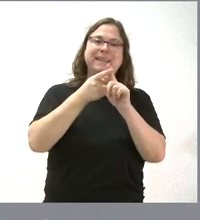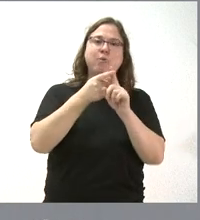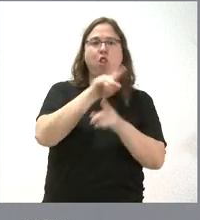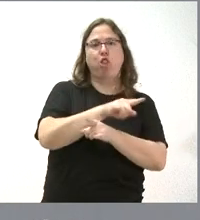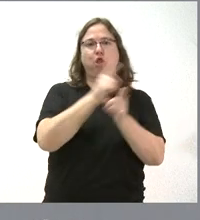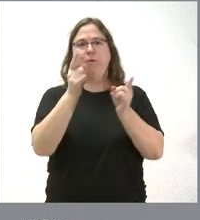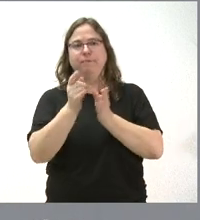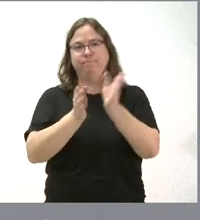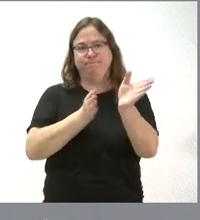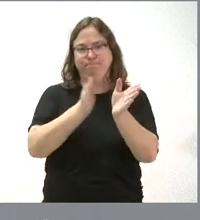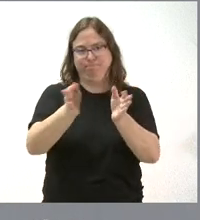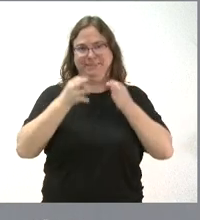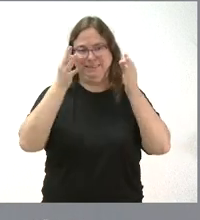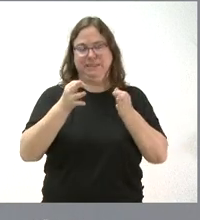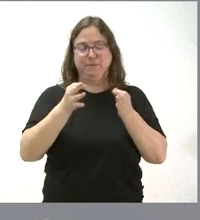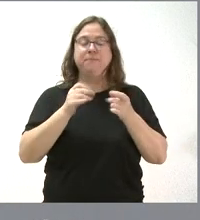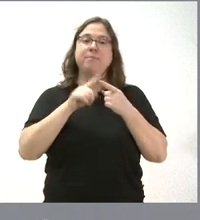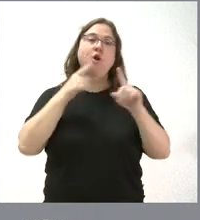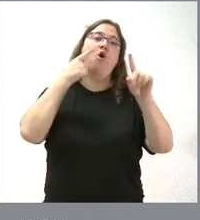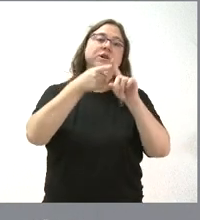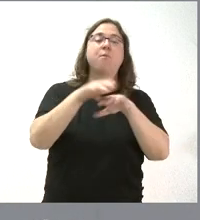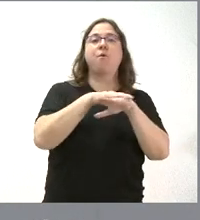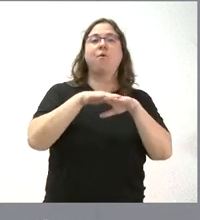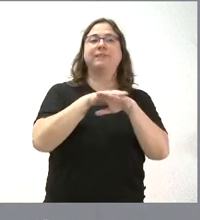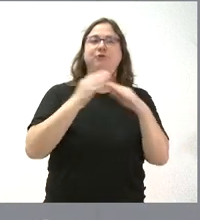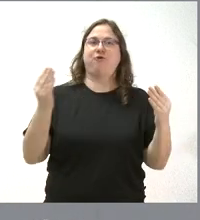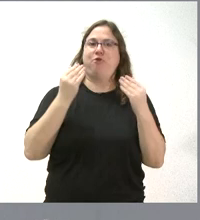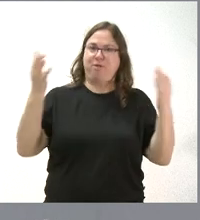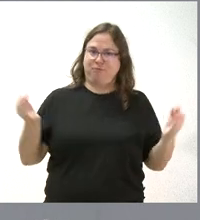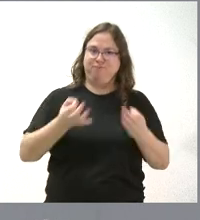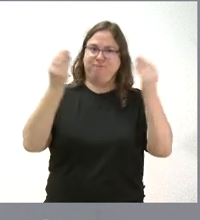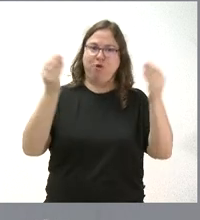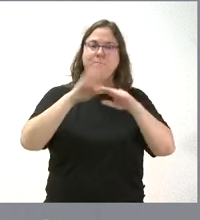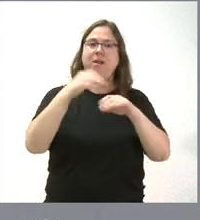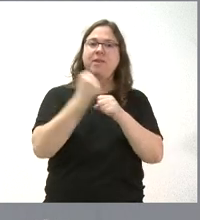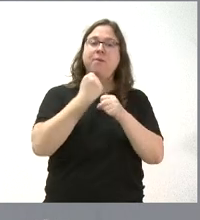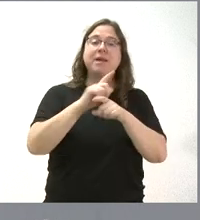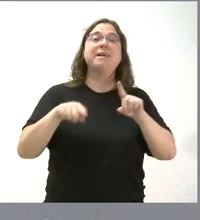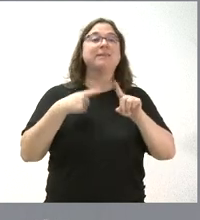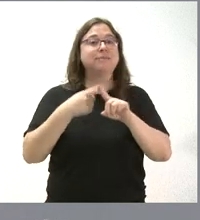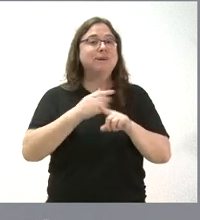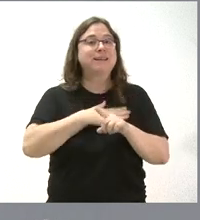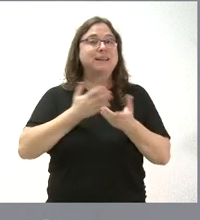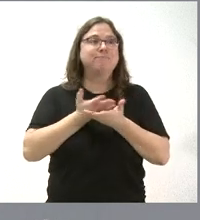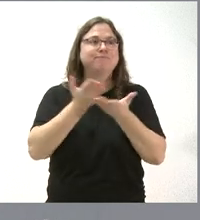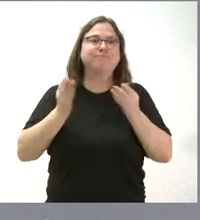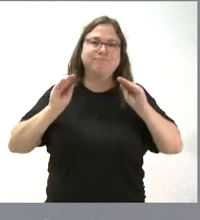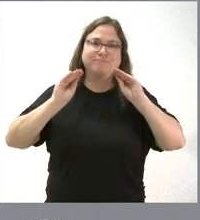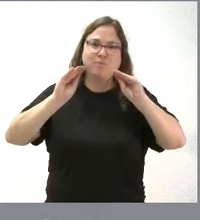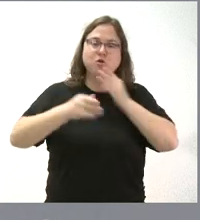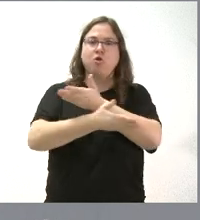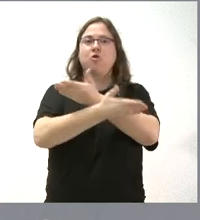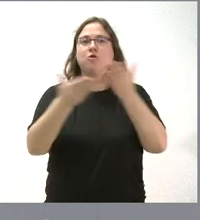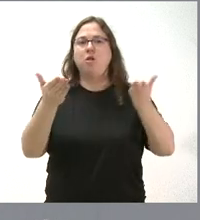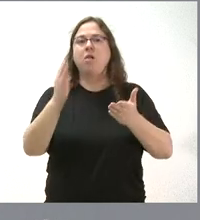no solamente con el objetivo básico de mejorar la formación y cualificación de los trabajadores, sino disponiendo de todos los medios de formación que